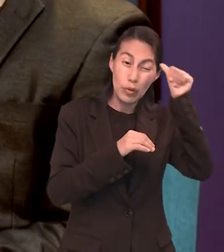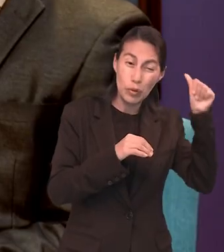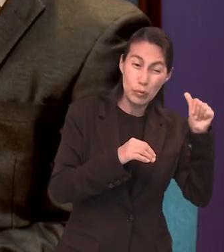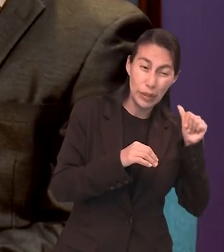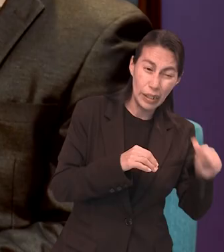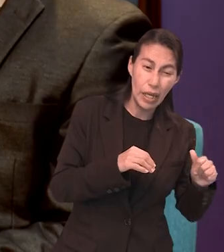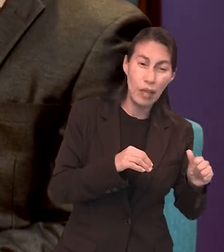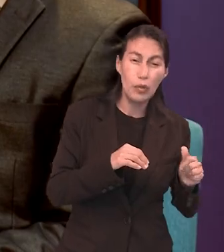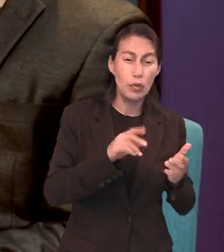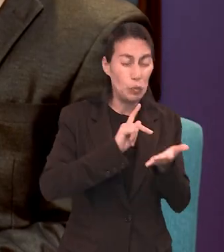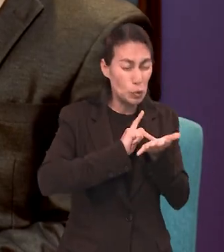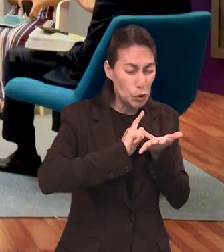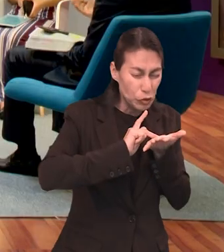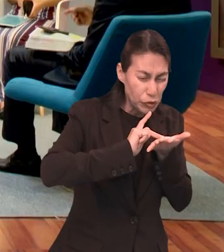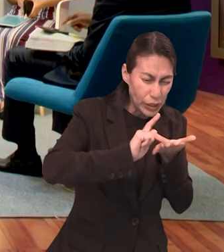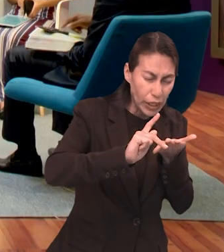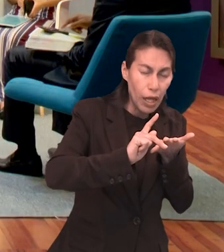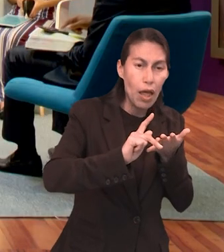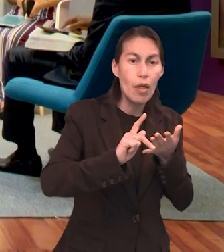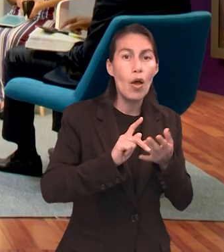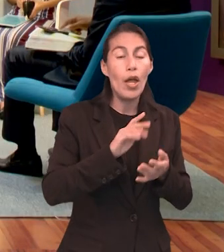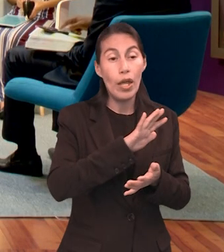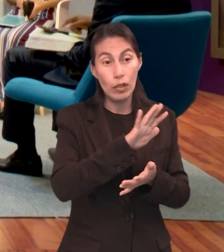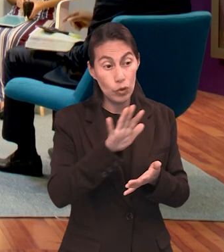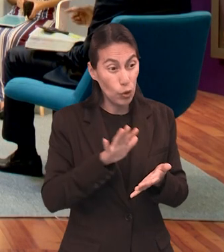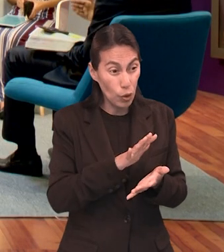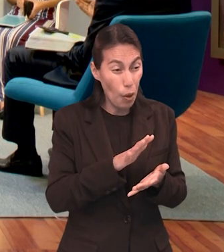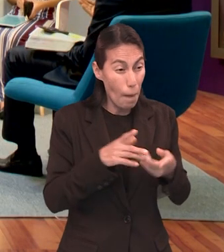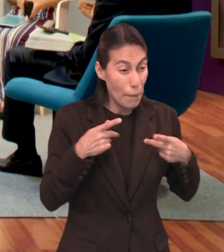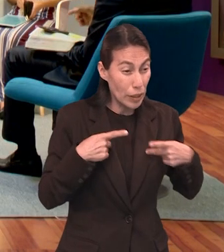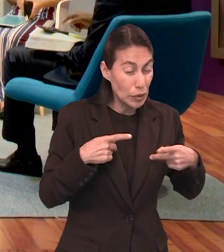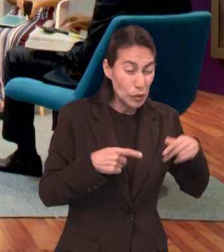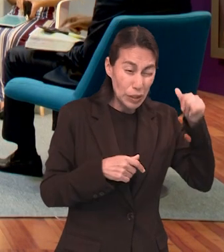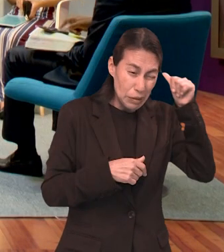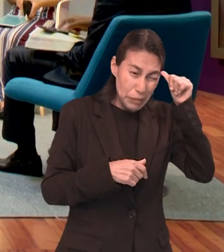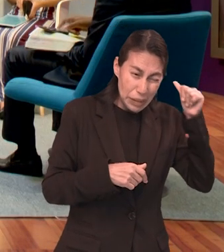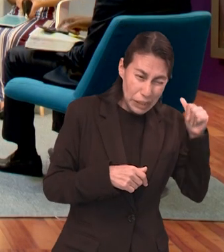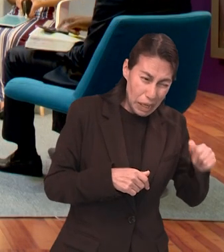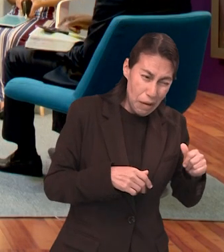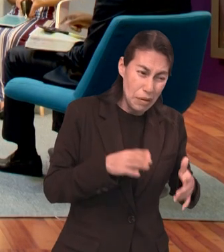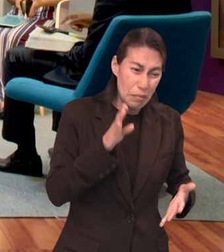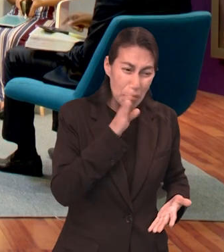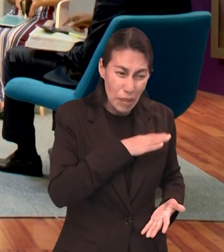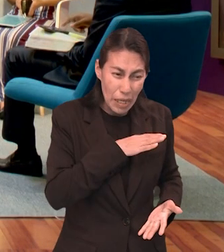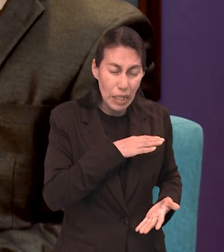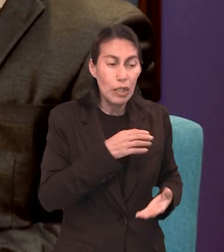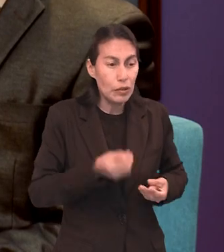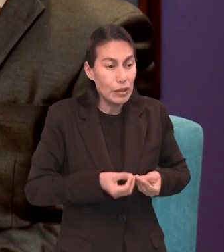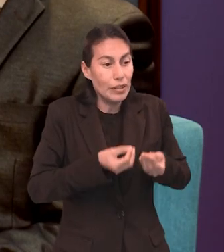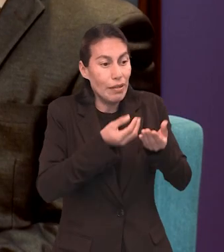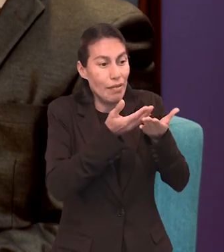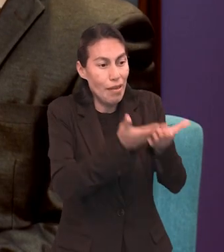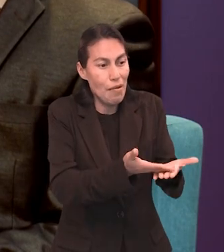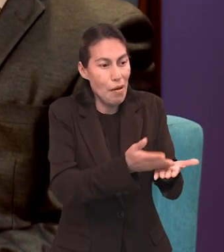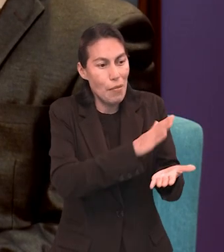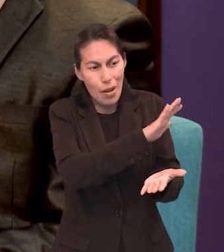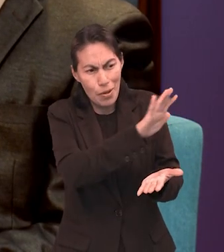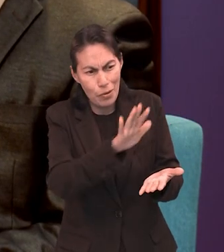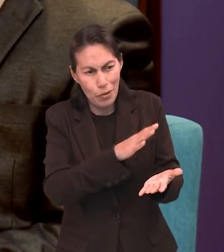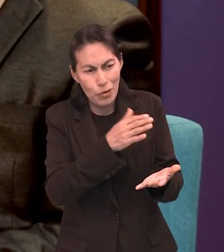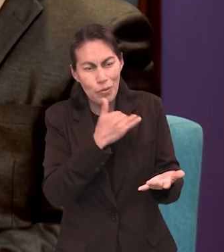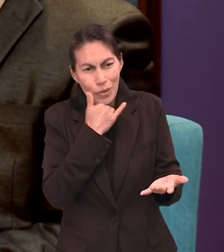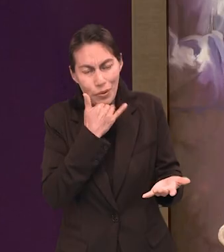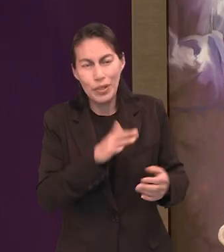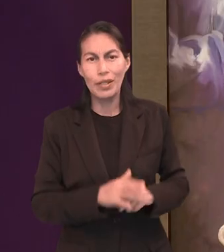o la purificación de los pecados, ¿no? Que se ofrecía en favor de los pecadores. Y eso